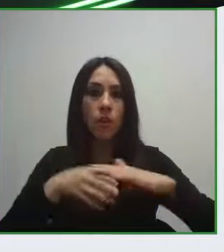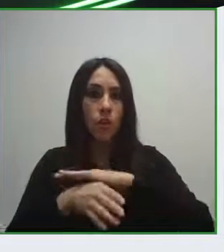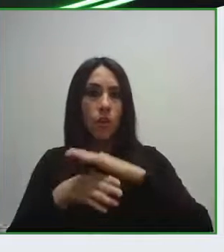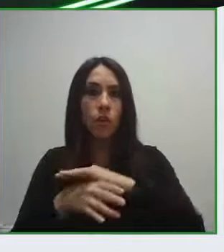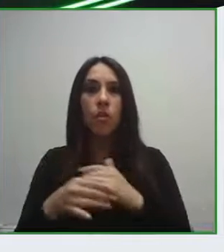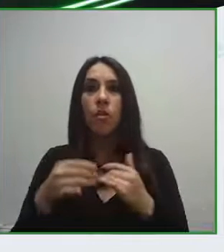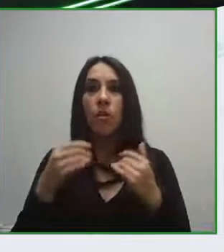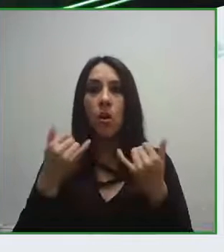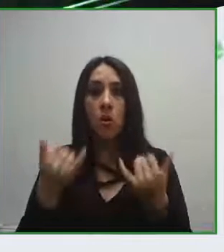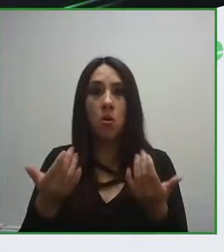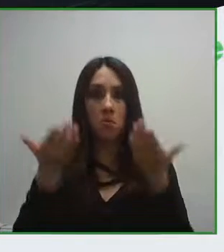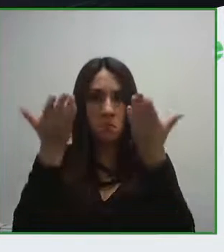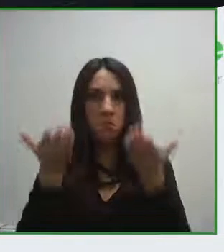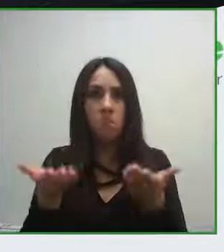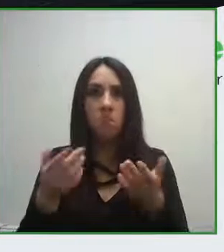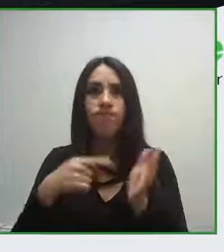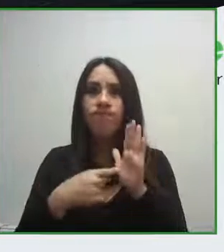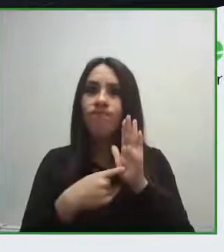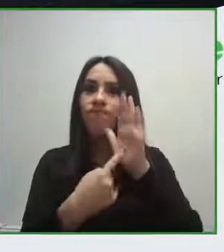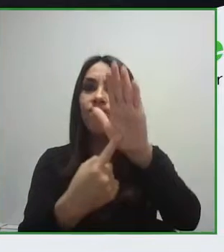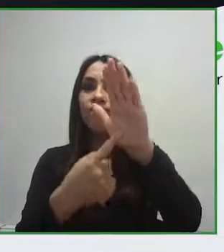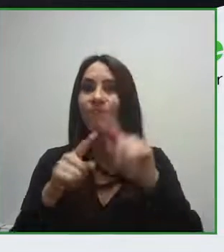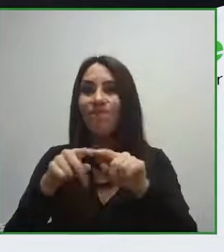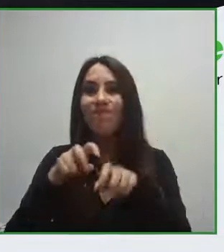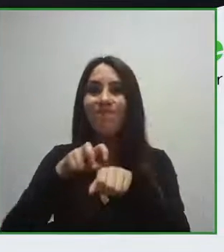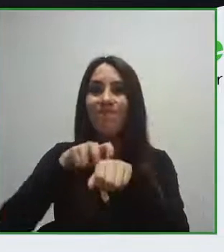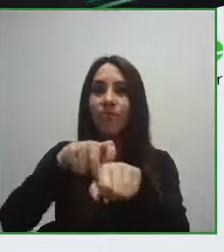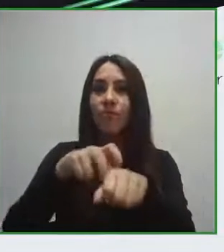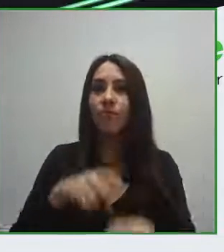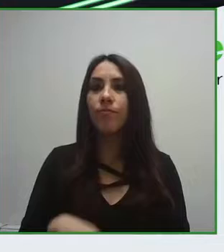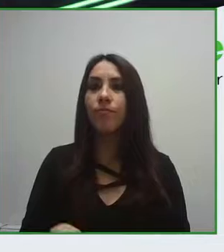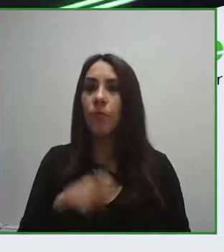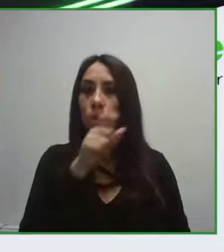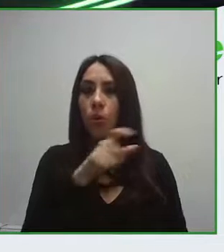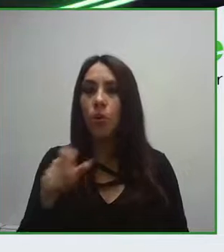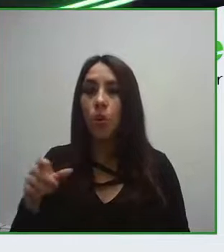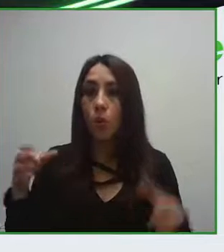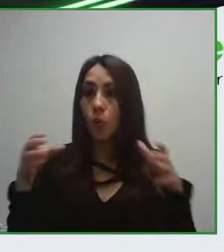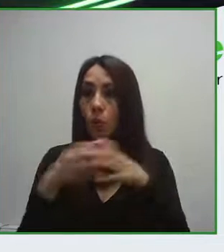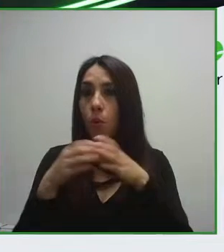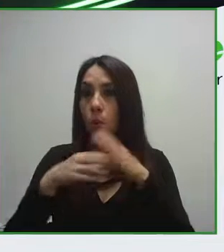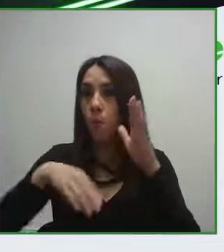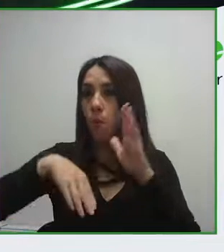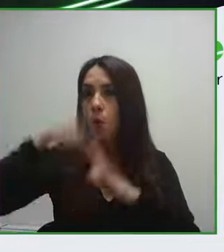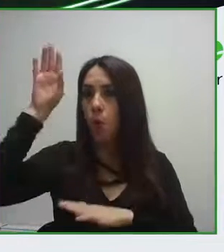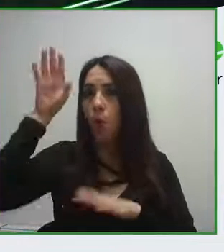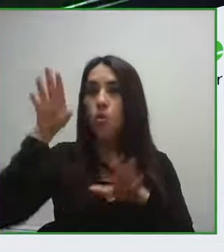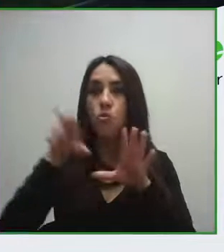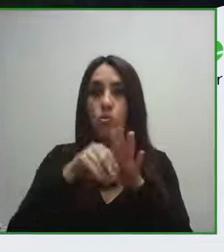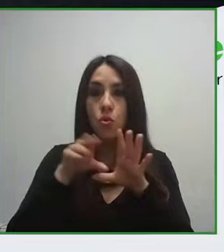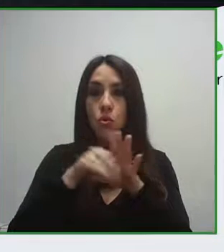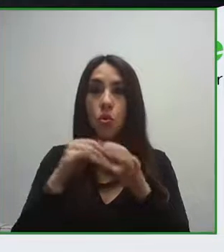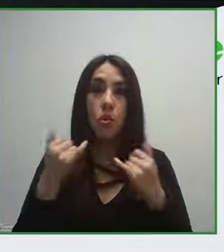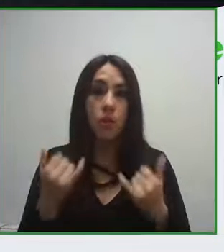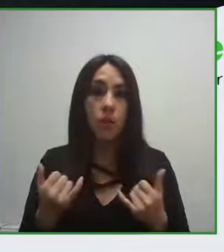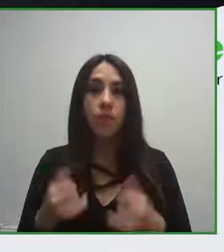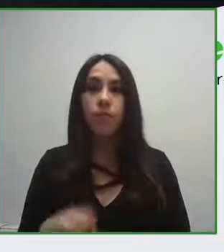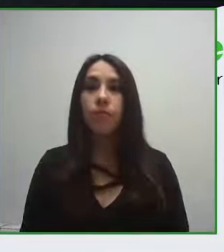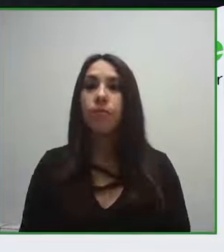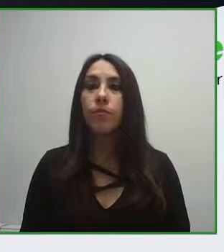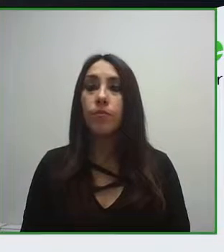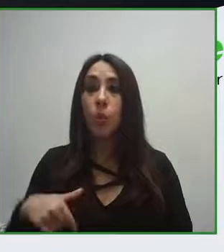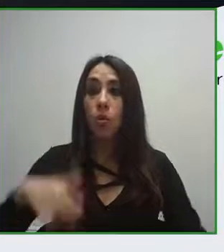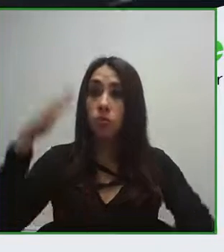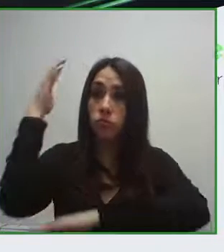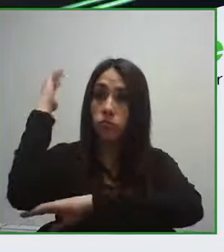más inclusiva. En esa instancia, se analizarán las dificultades en la movilidad urbana y se presentan diversas iniciativas